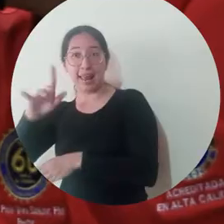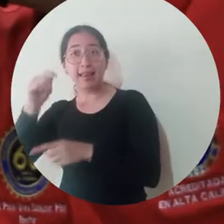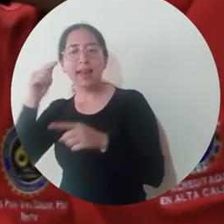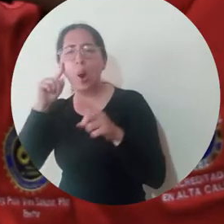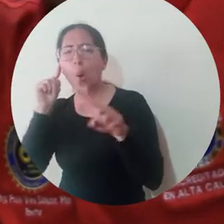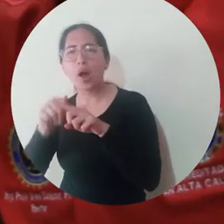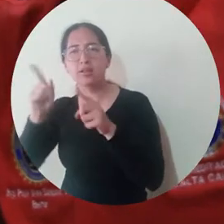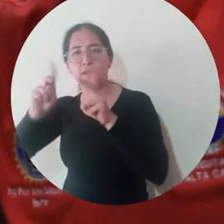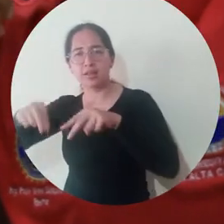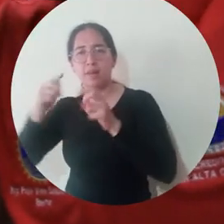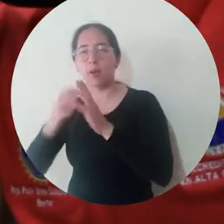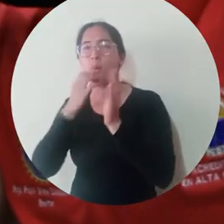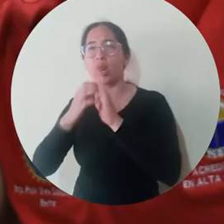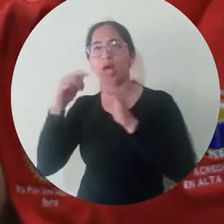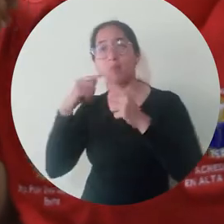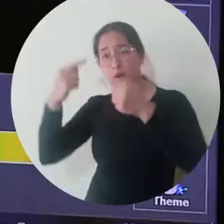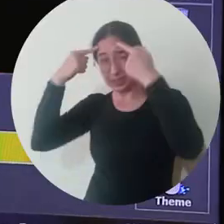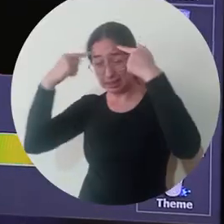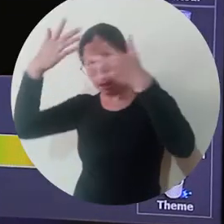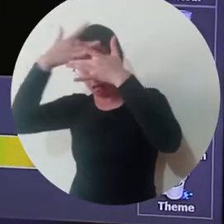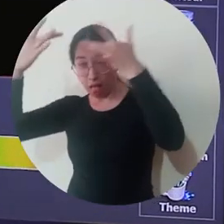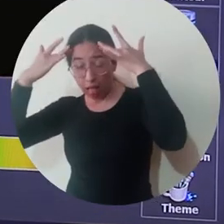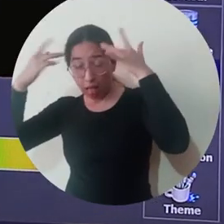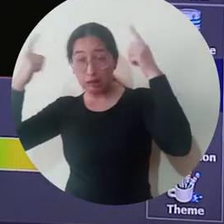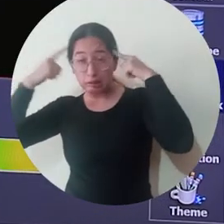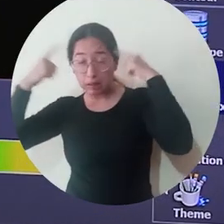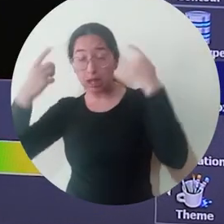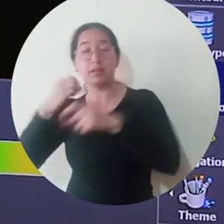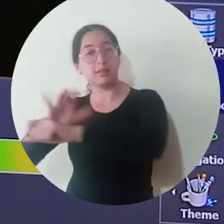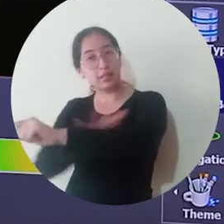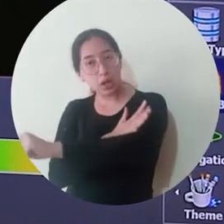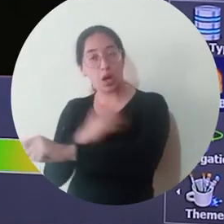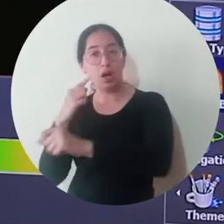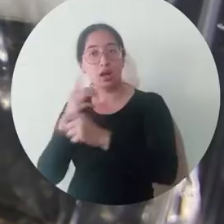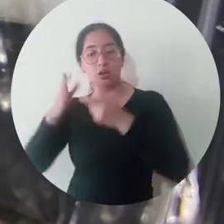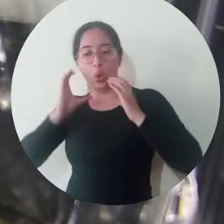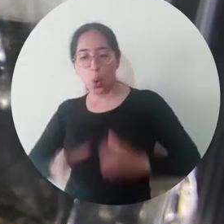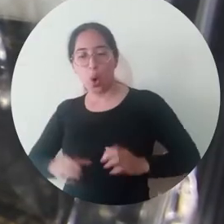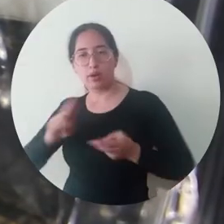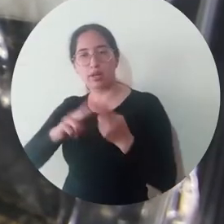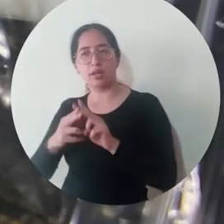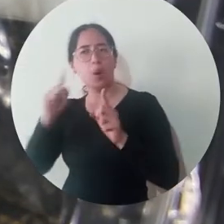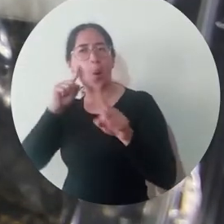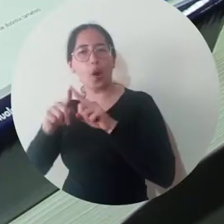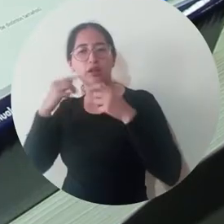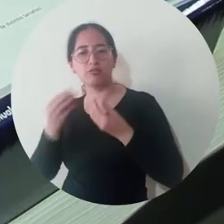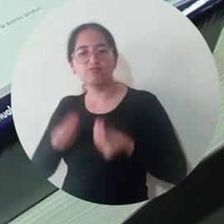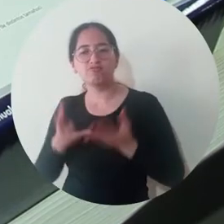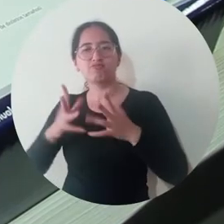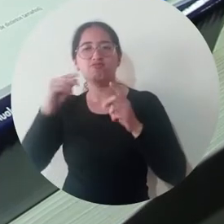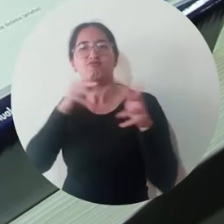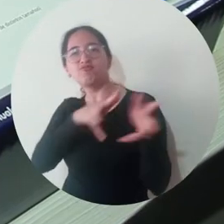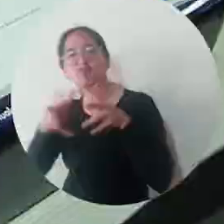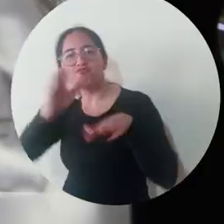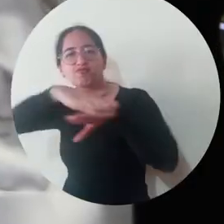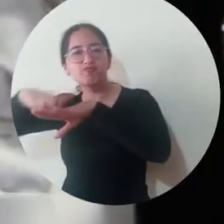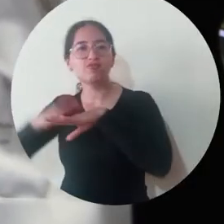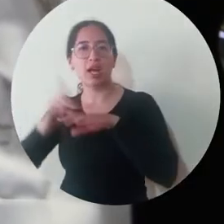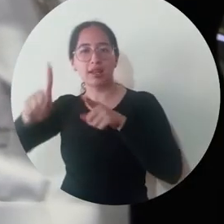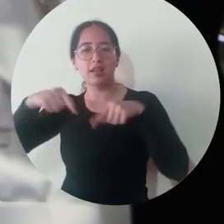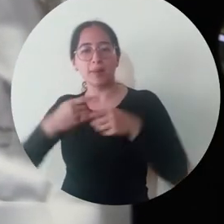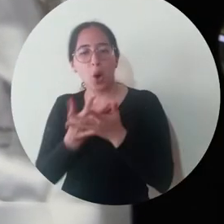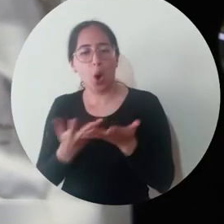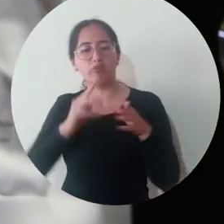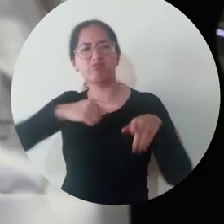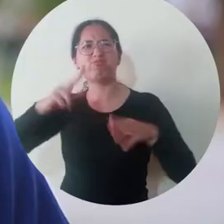diagnosticar y tratar trastornos mentales de bases psicobiológicas, emocionales y neurofisiológicas y generar conocimiento con una moderna sala y